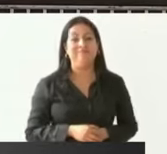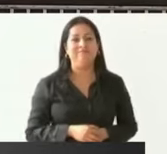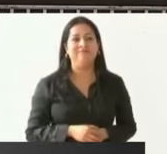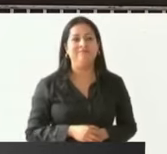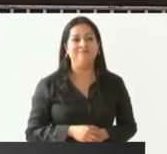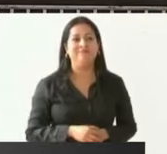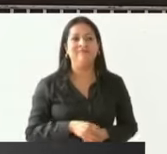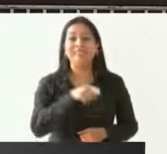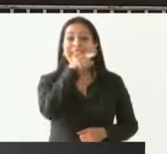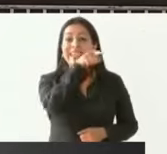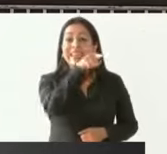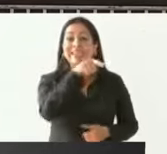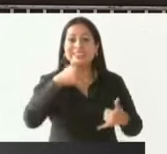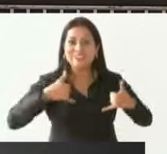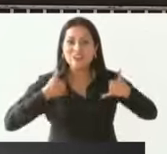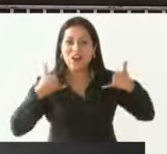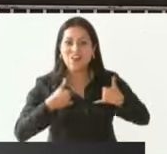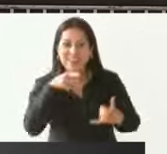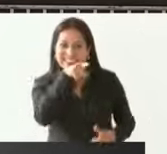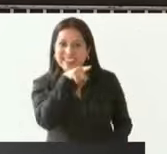Esa chamacada